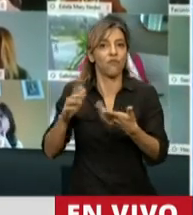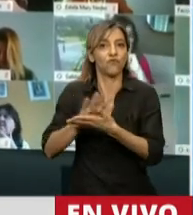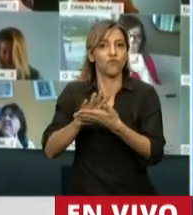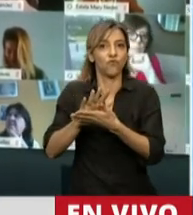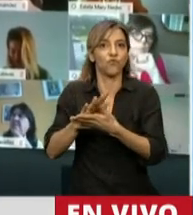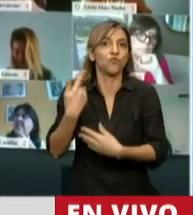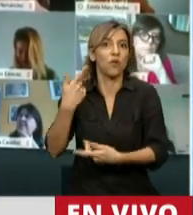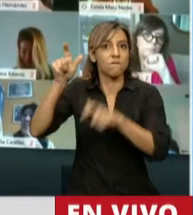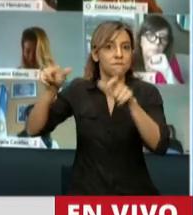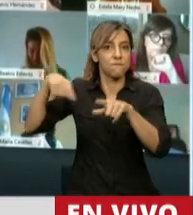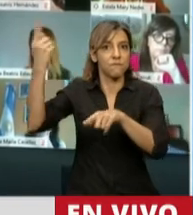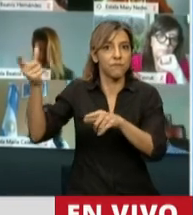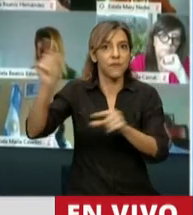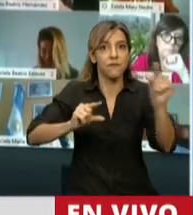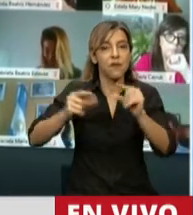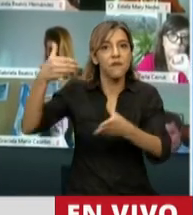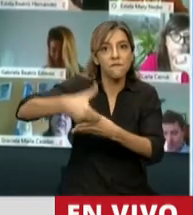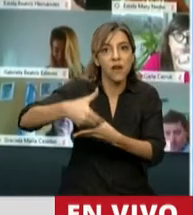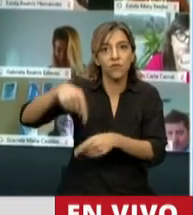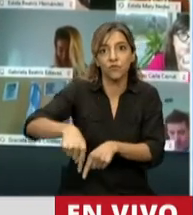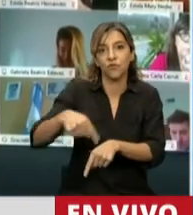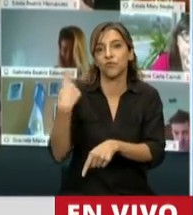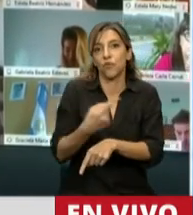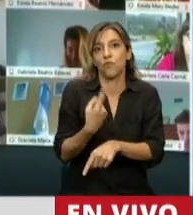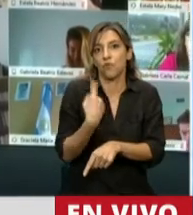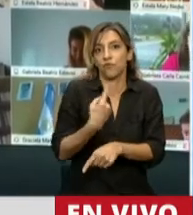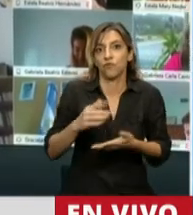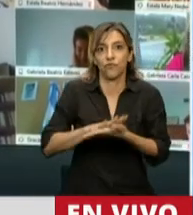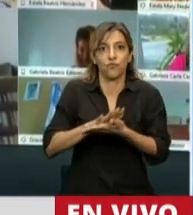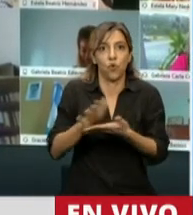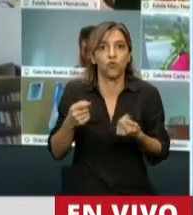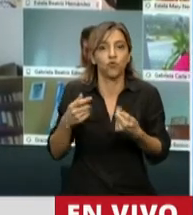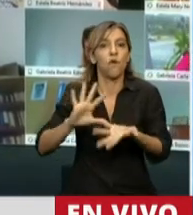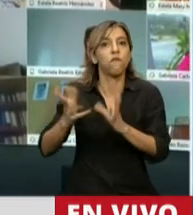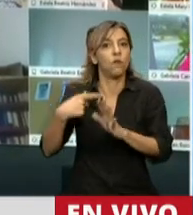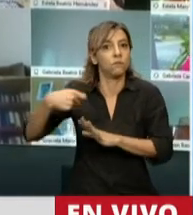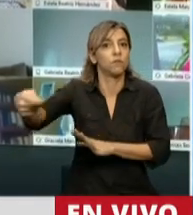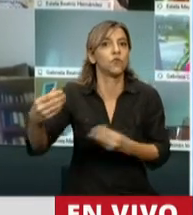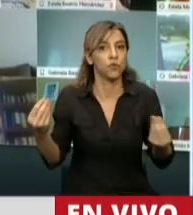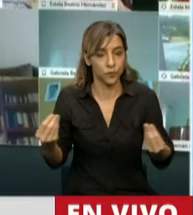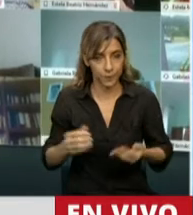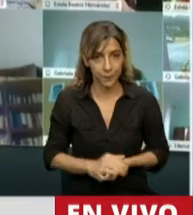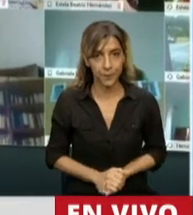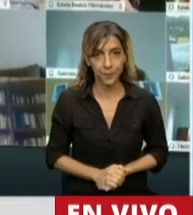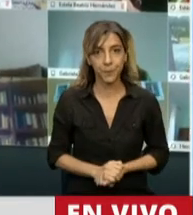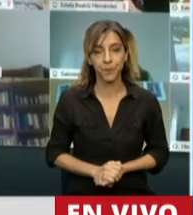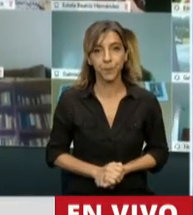importante también para este nuevo tramo. Esta actitud viene